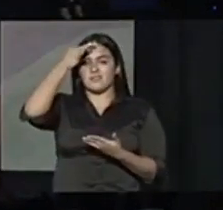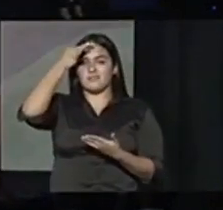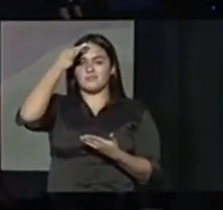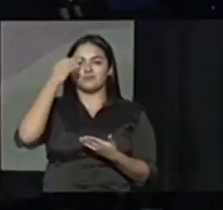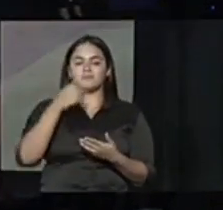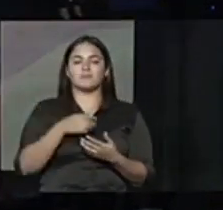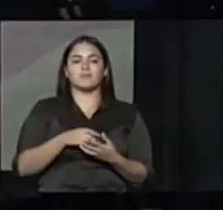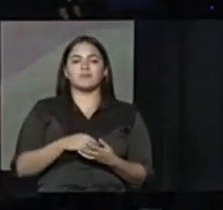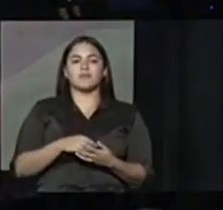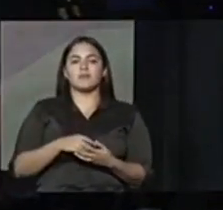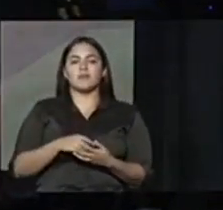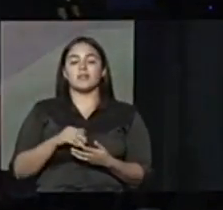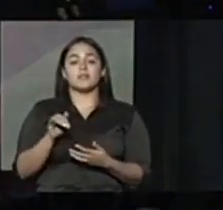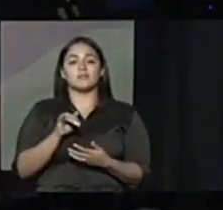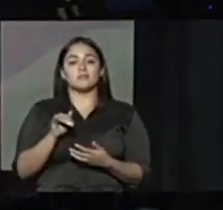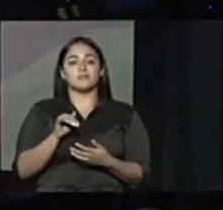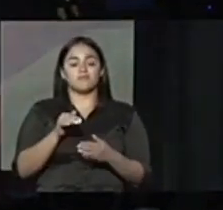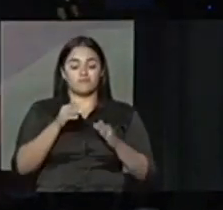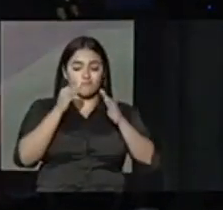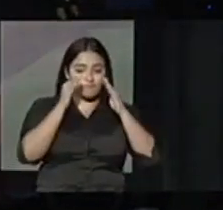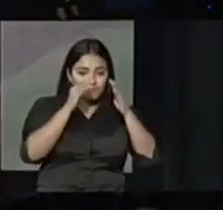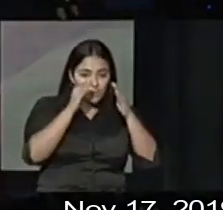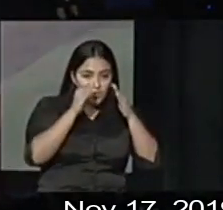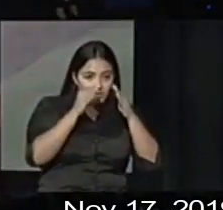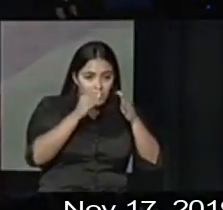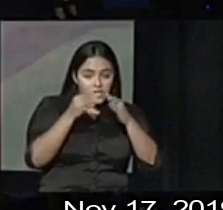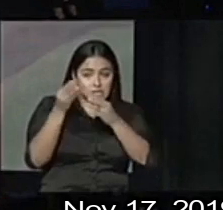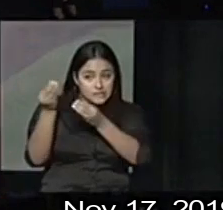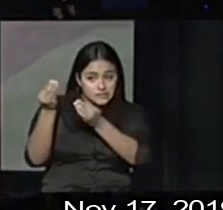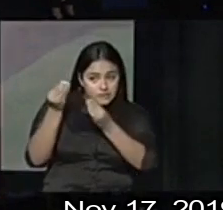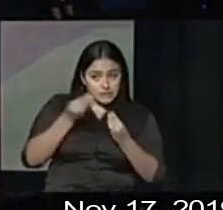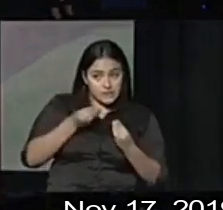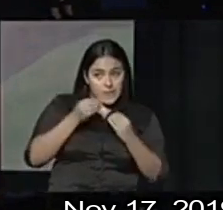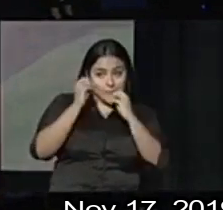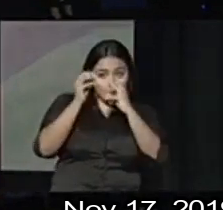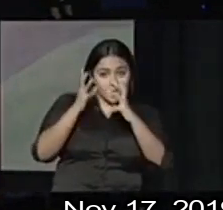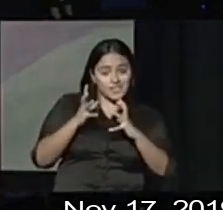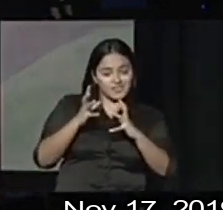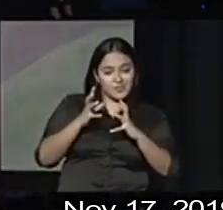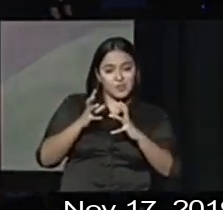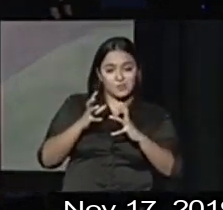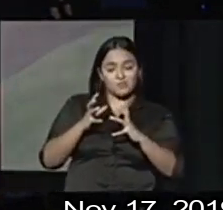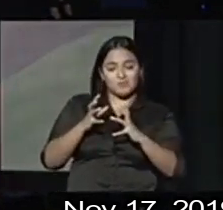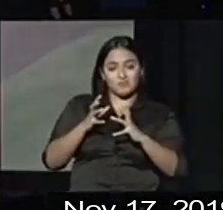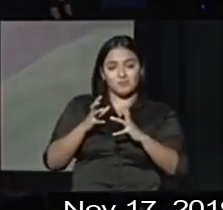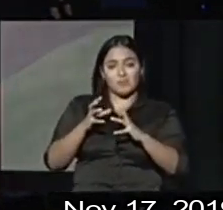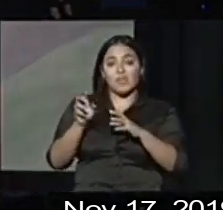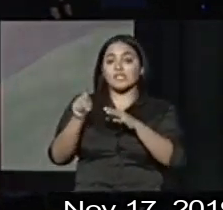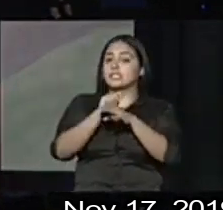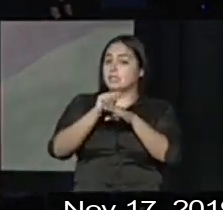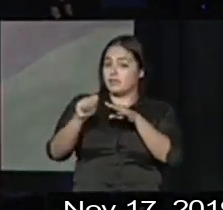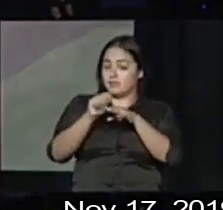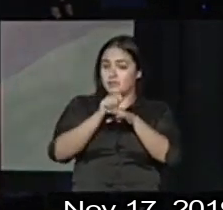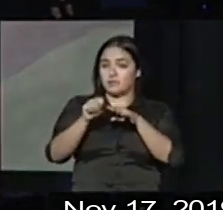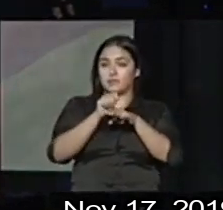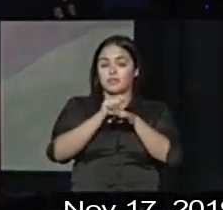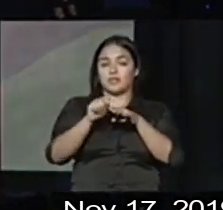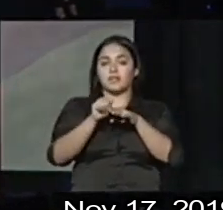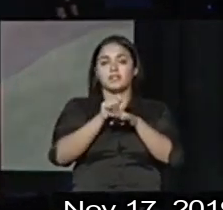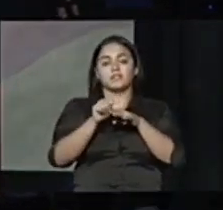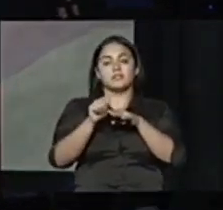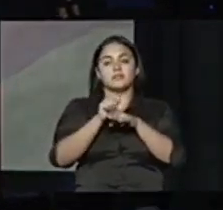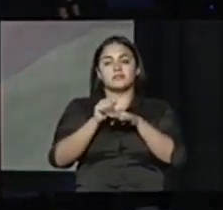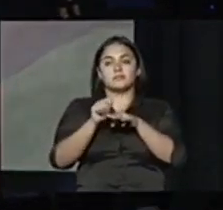es necesario enfocarnos en retener y atraer maestros de difícil reclutamiento proveerles el debido adiestramiento a nuestros educadores